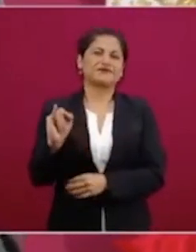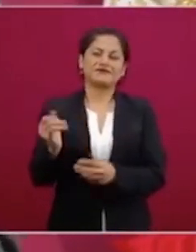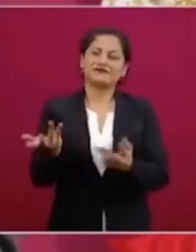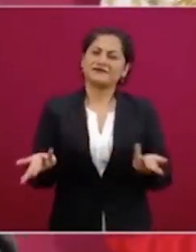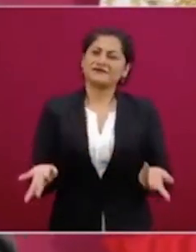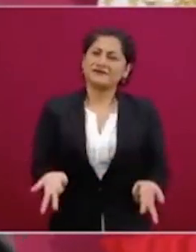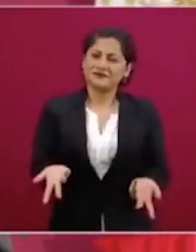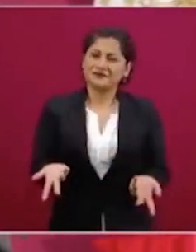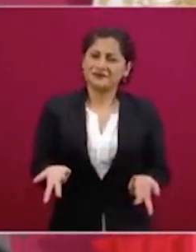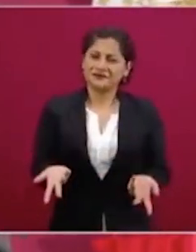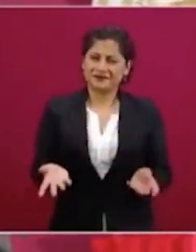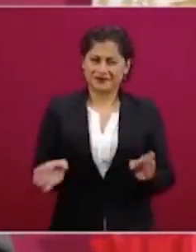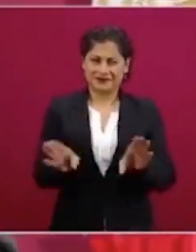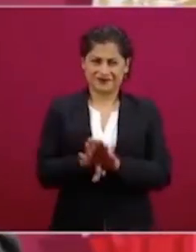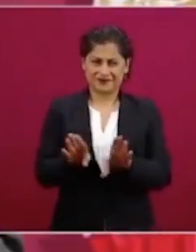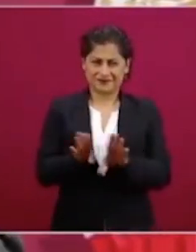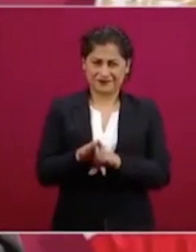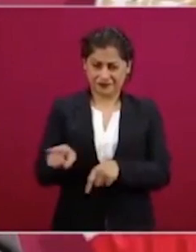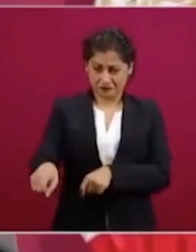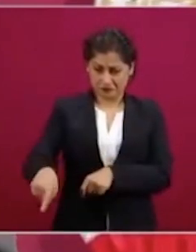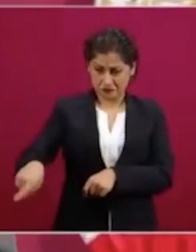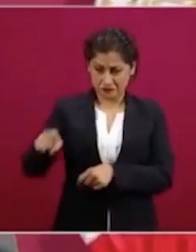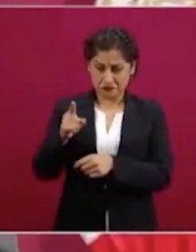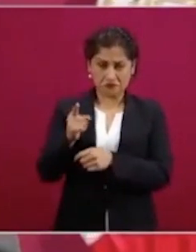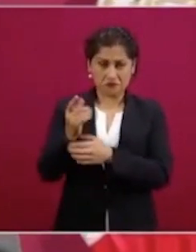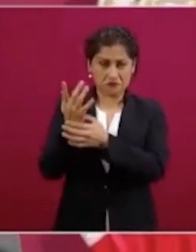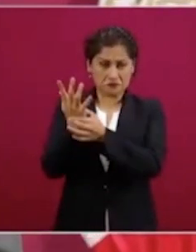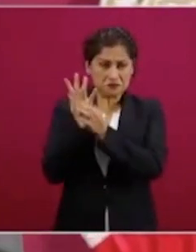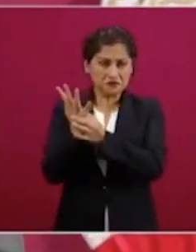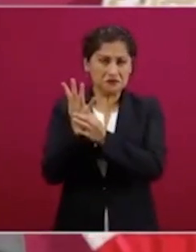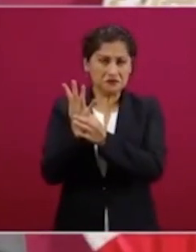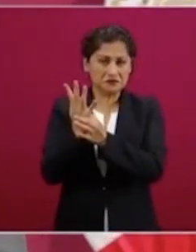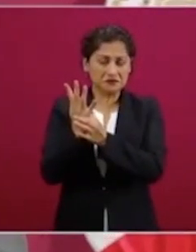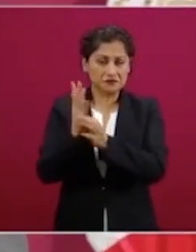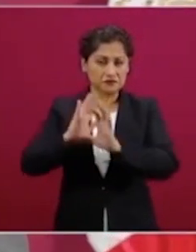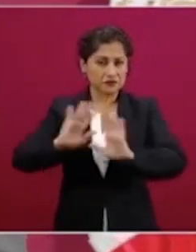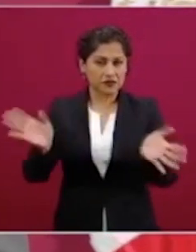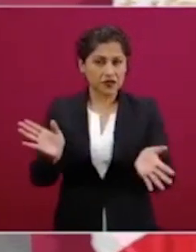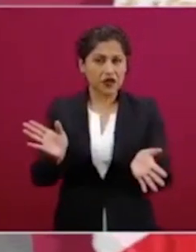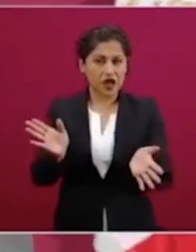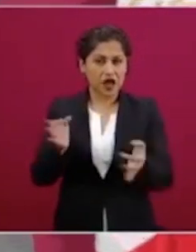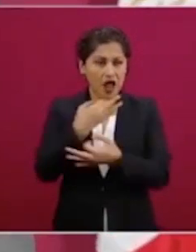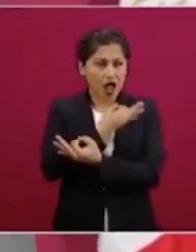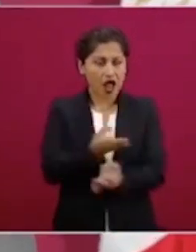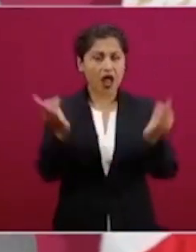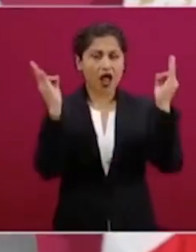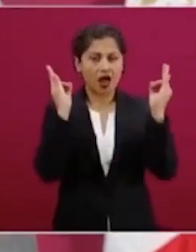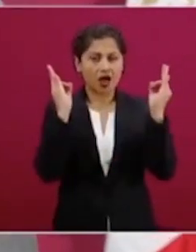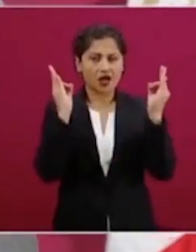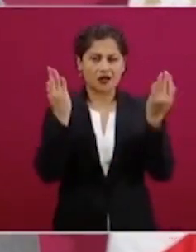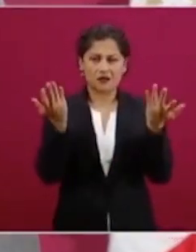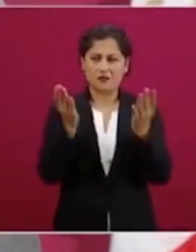con esas conjeturas, eso no es serio,